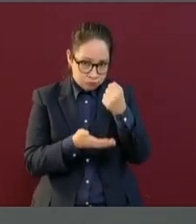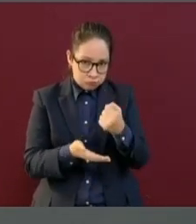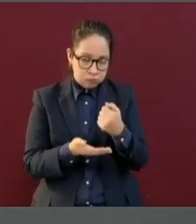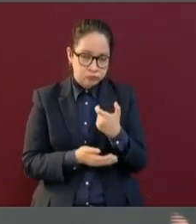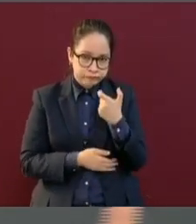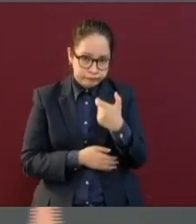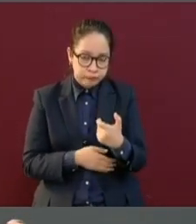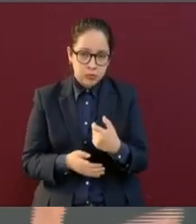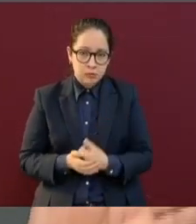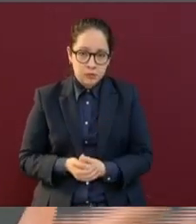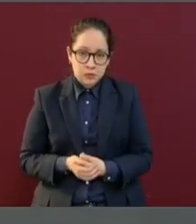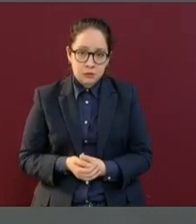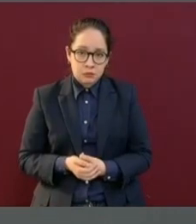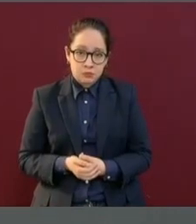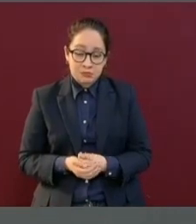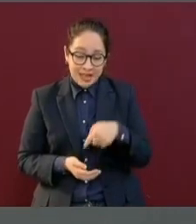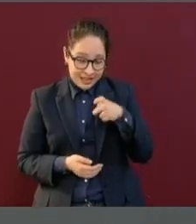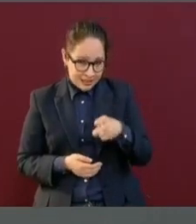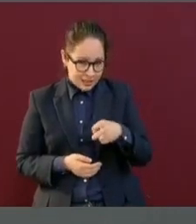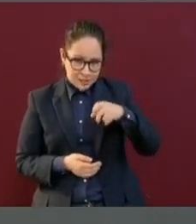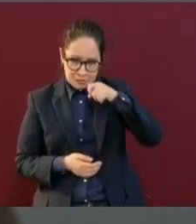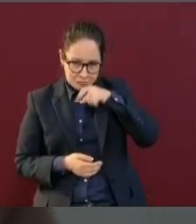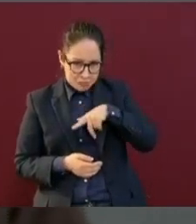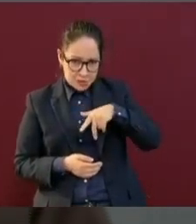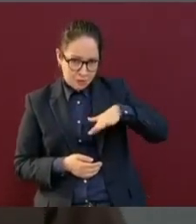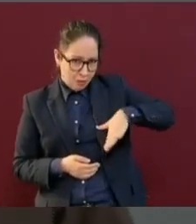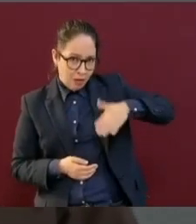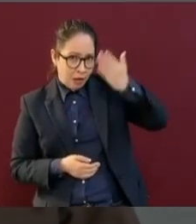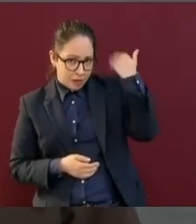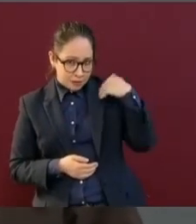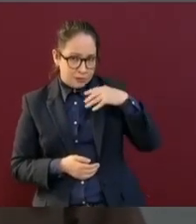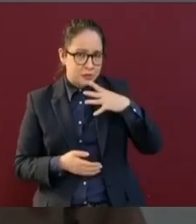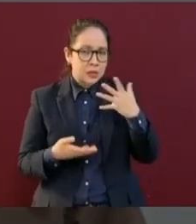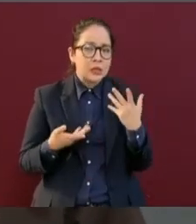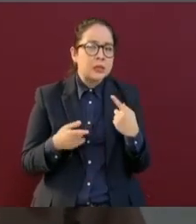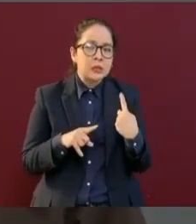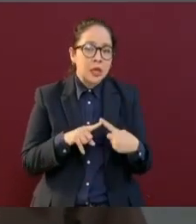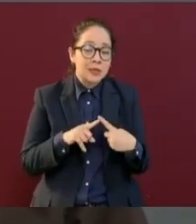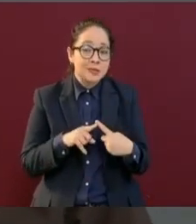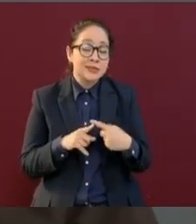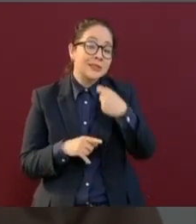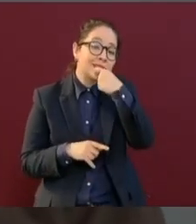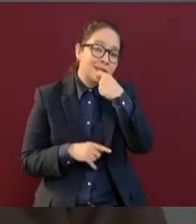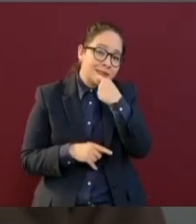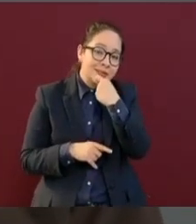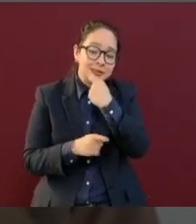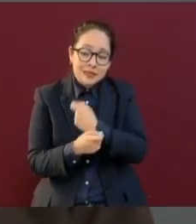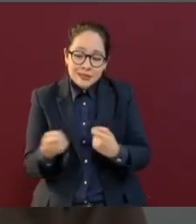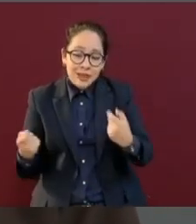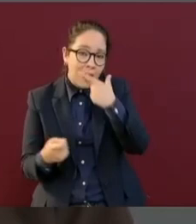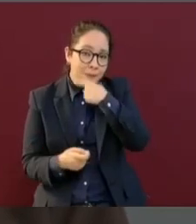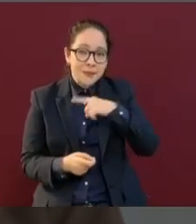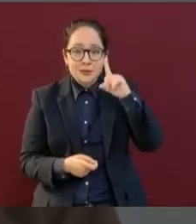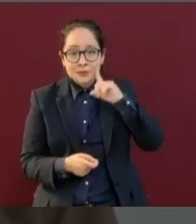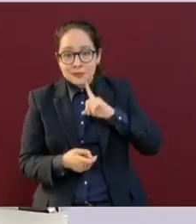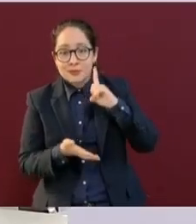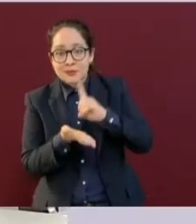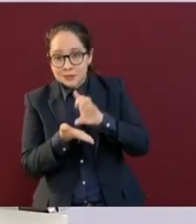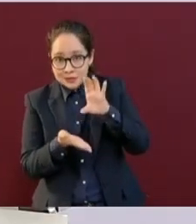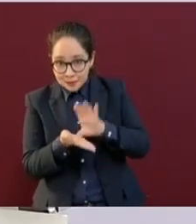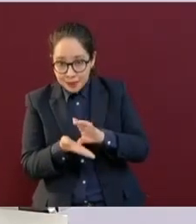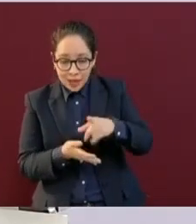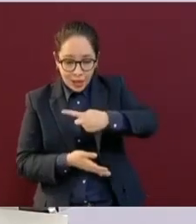con niñas y niños con discapacidad, que se les entregó también por